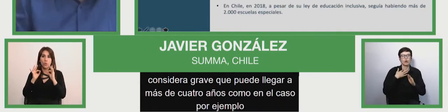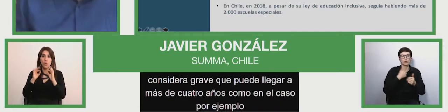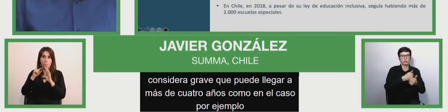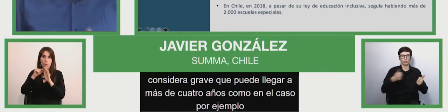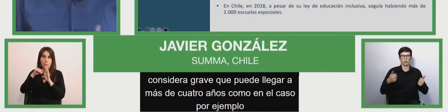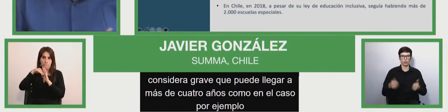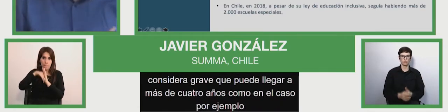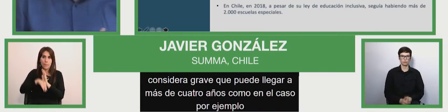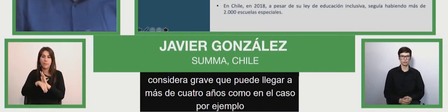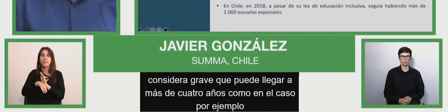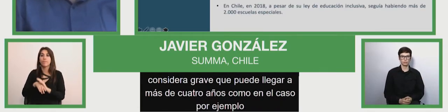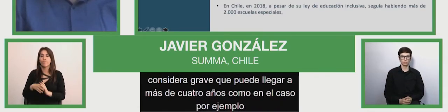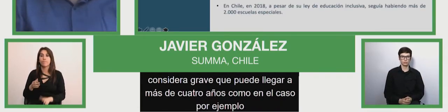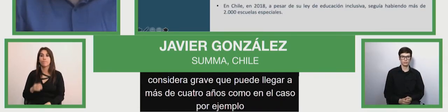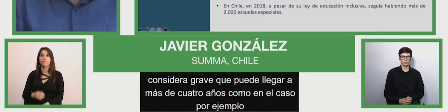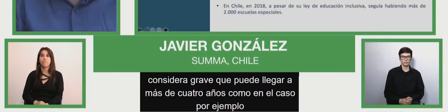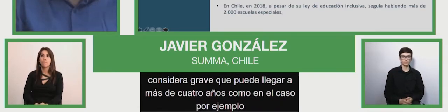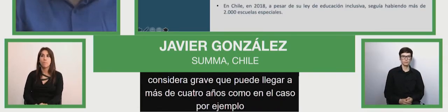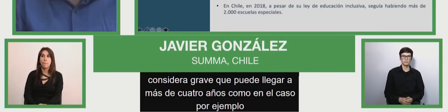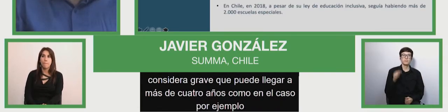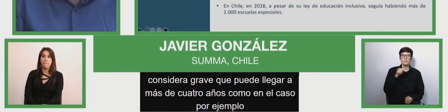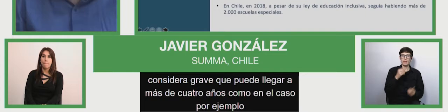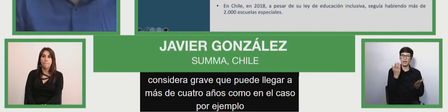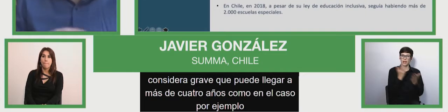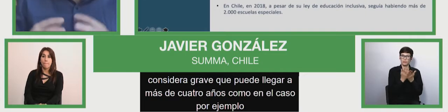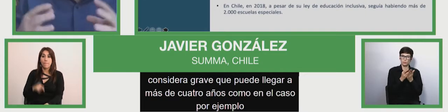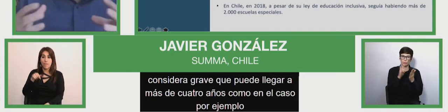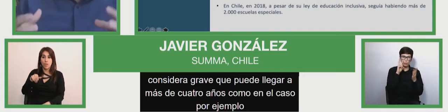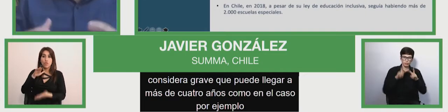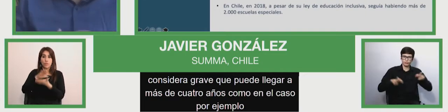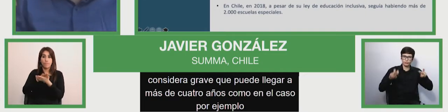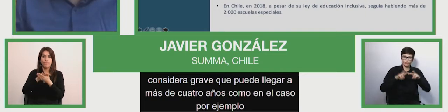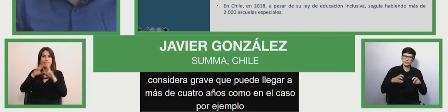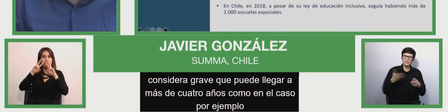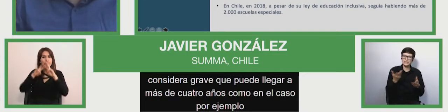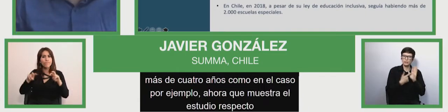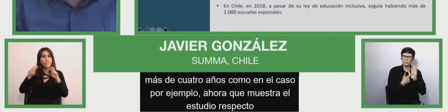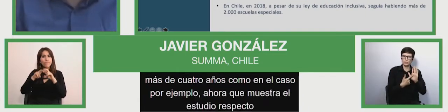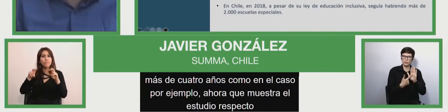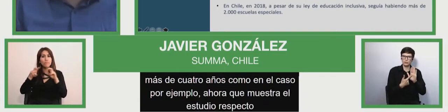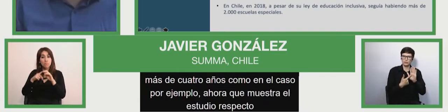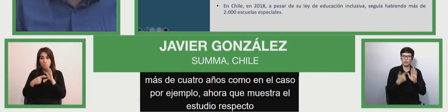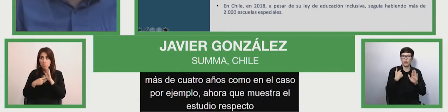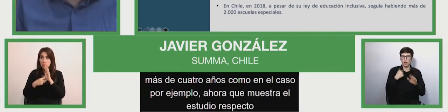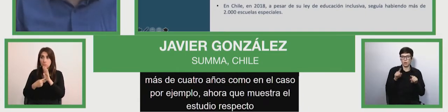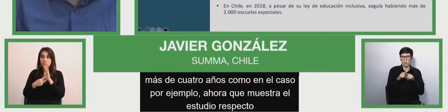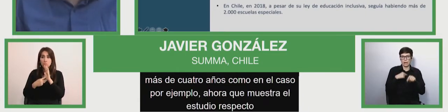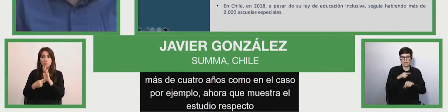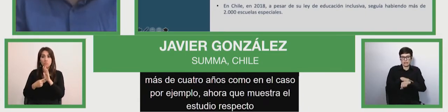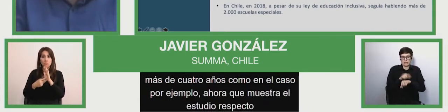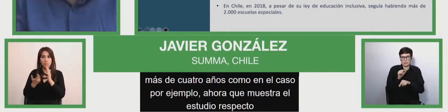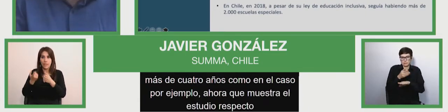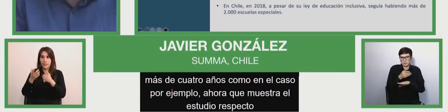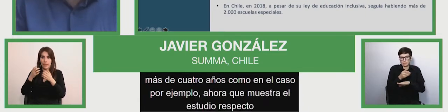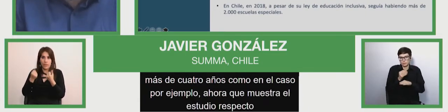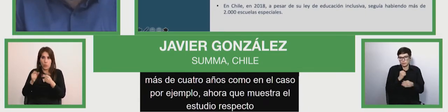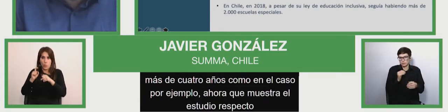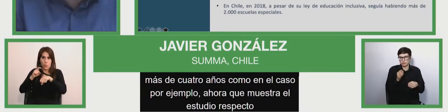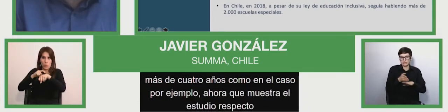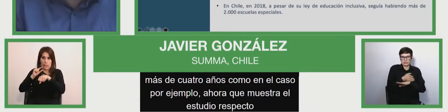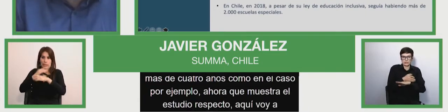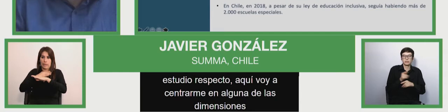Ahora, ¿qué muestra el estudio respecto a, y aquí voy a centrarme en algunas de las dimensiones, por tiempo no voy a mostrar todas, por